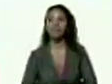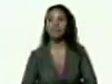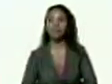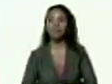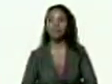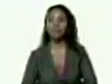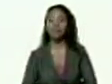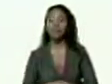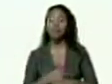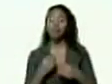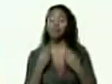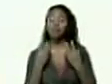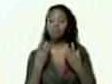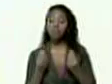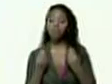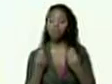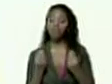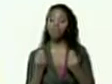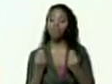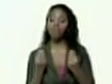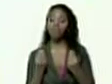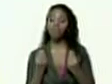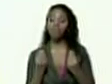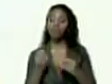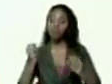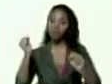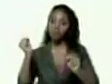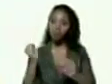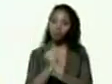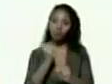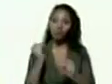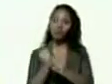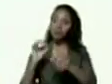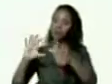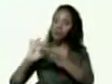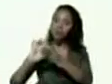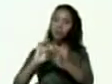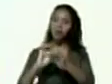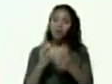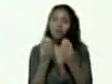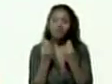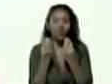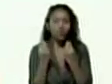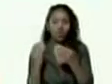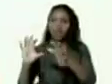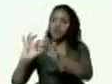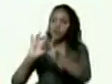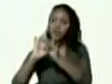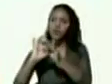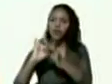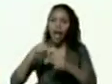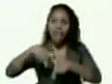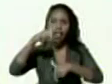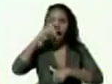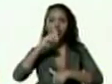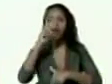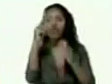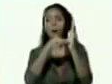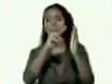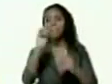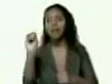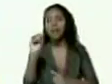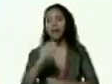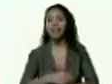y mucho trabajo unitario mucha unión en este año 2020